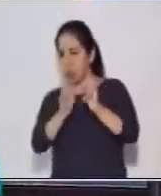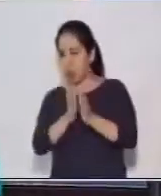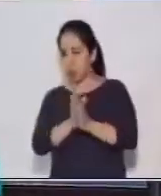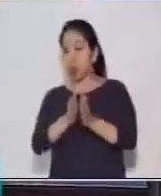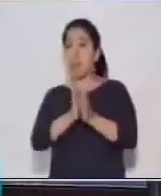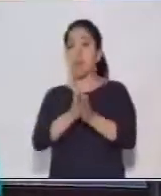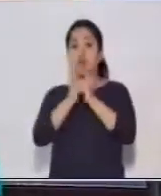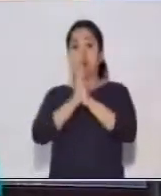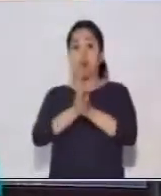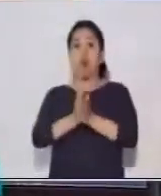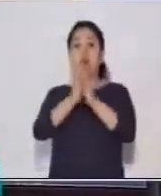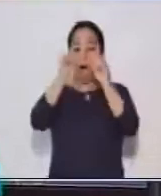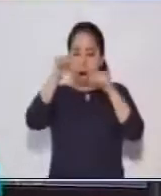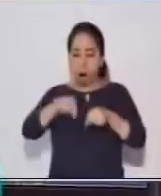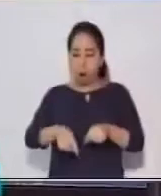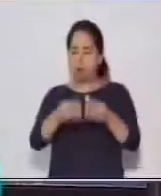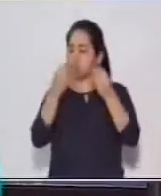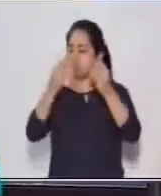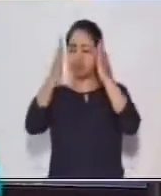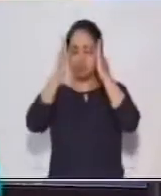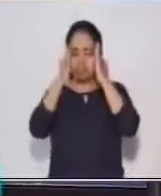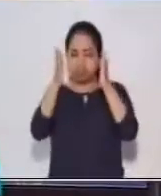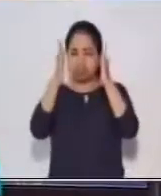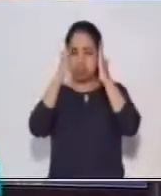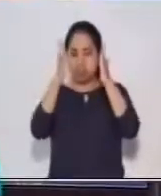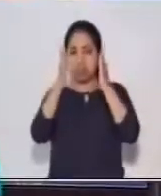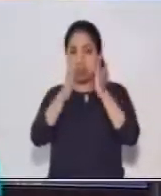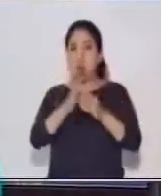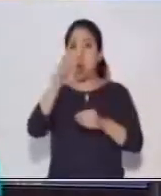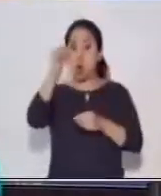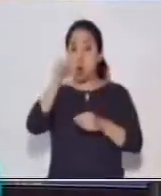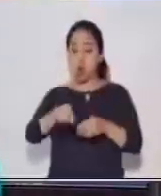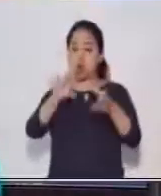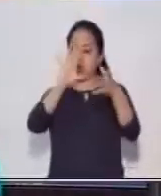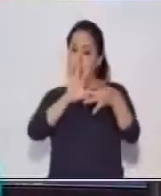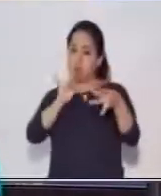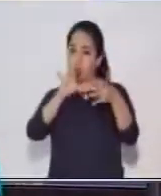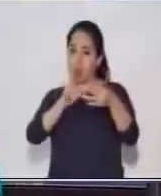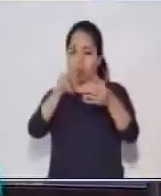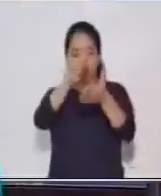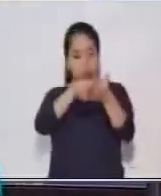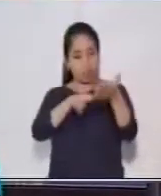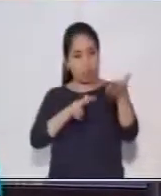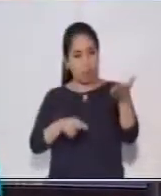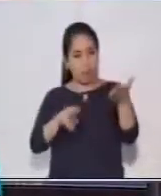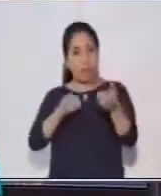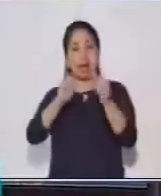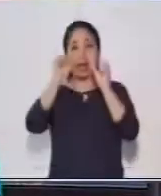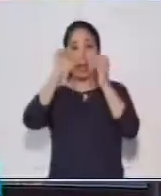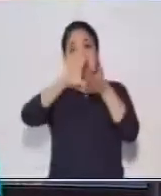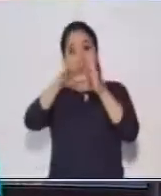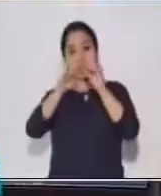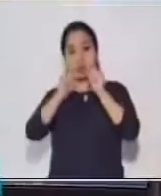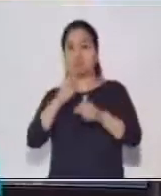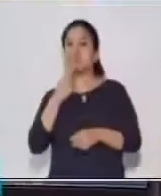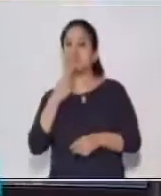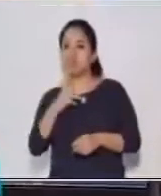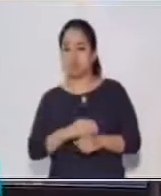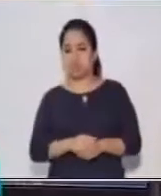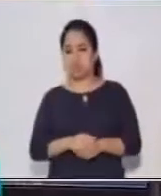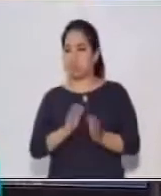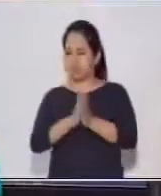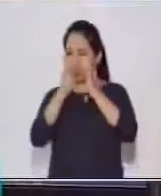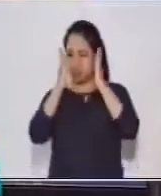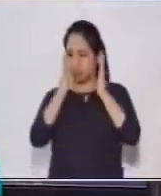tú tienes que poner mucha, mucha atención en lo que estamos leyendo para que puedas responder. Muy bien, ¿estás